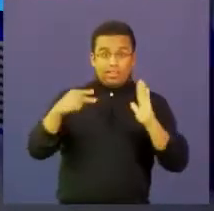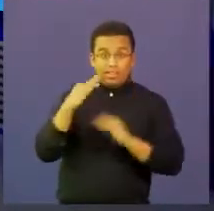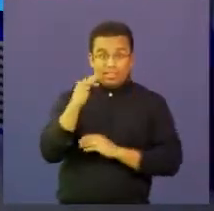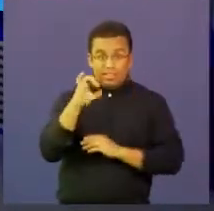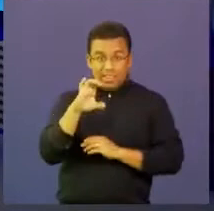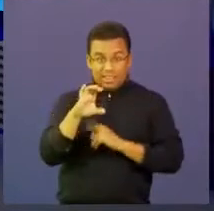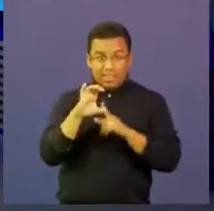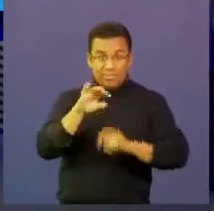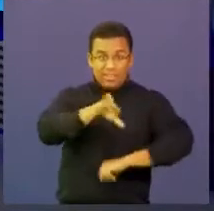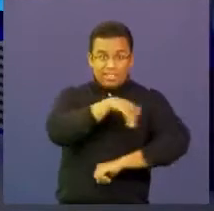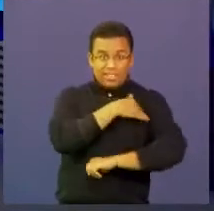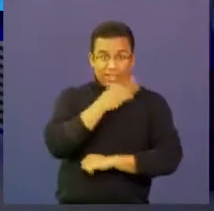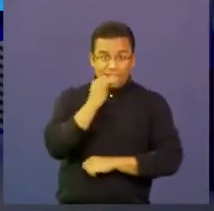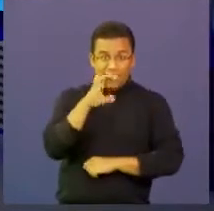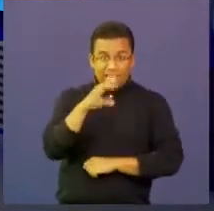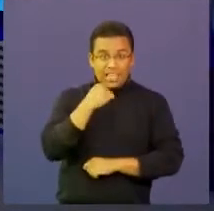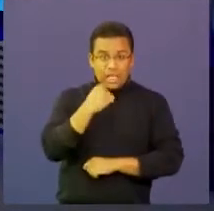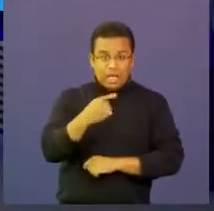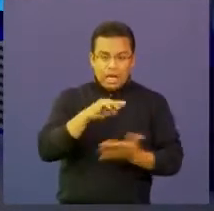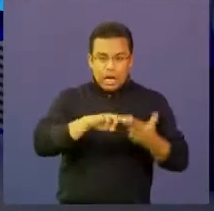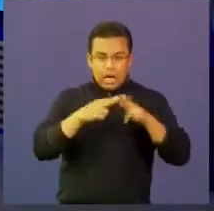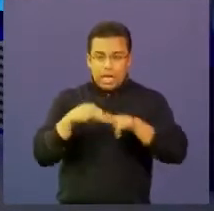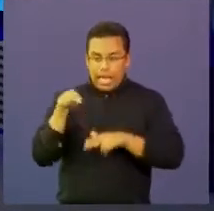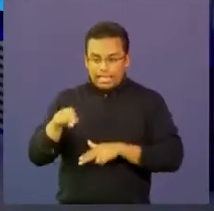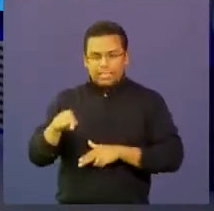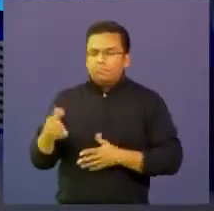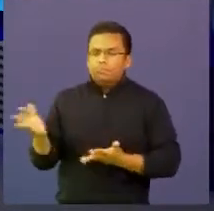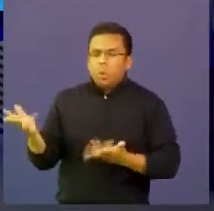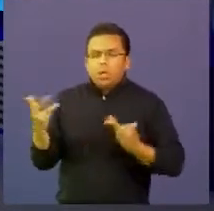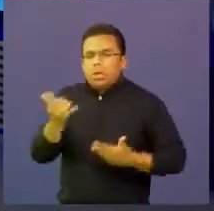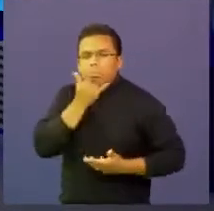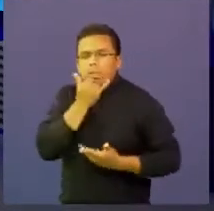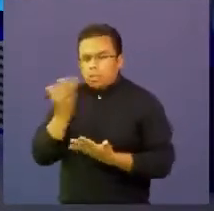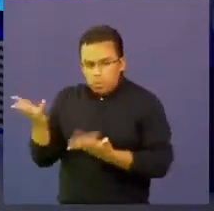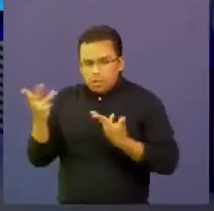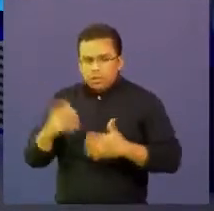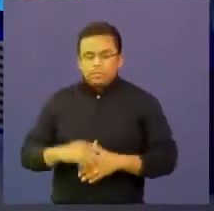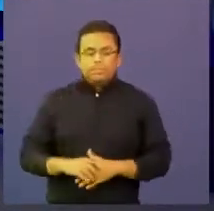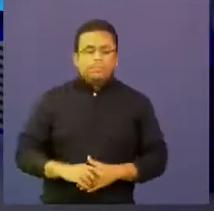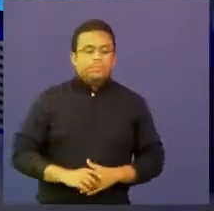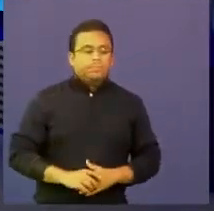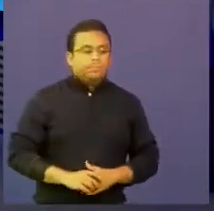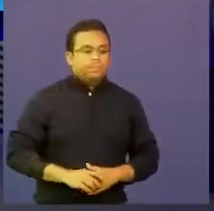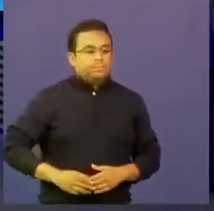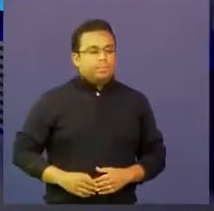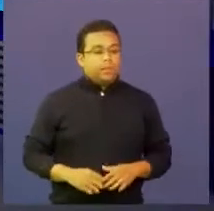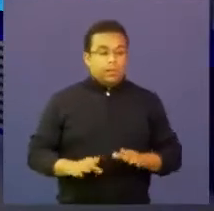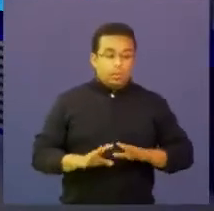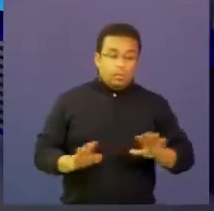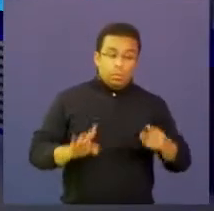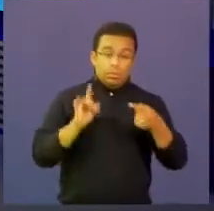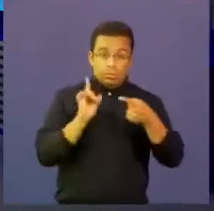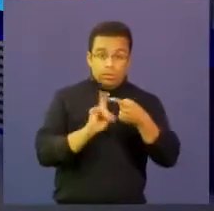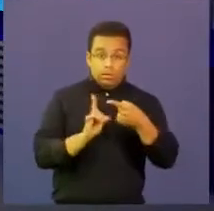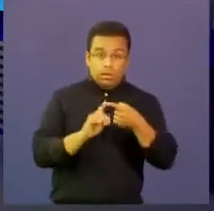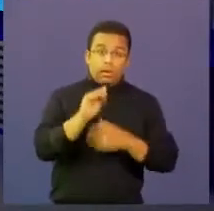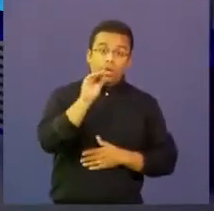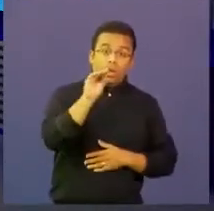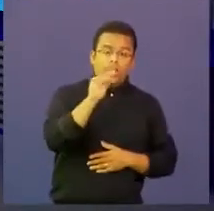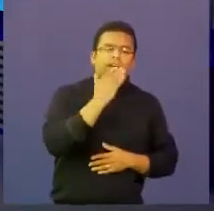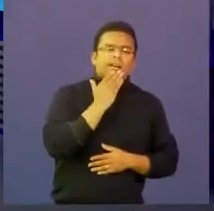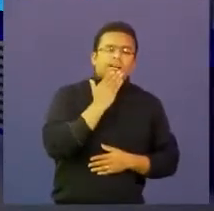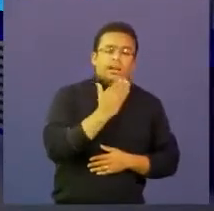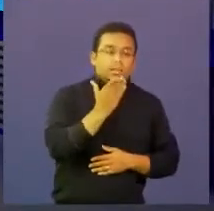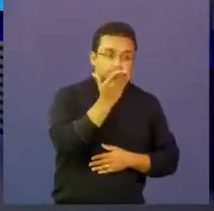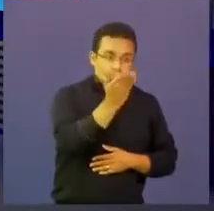hizo referencia a esta aplicación. Entonces, Bridget, cuéntanos cómo es. Bueno, primero queremos agradecerle a ti, María